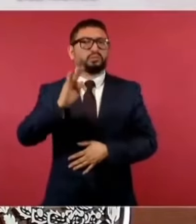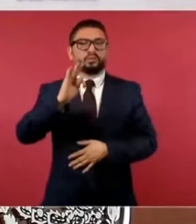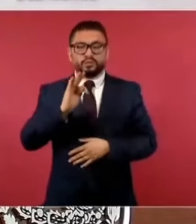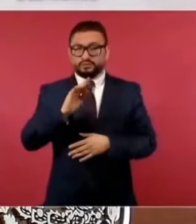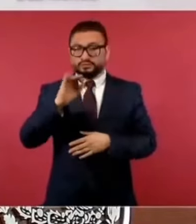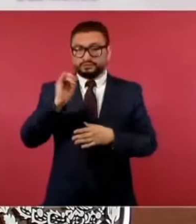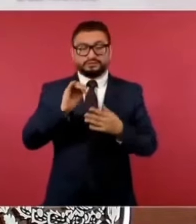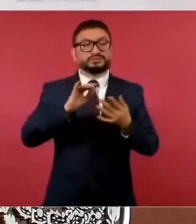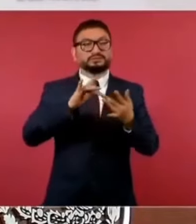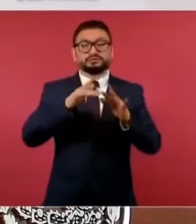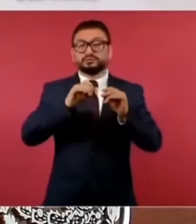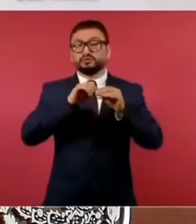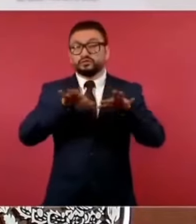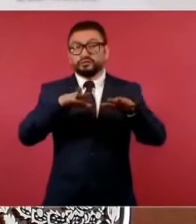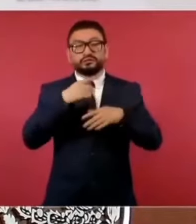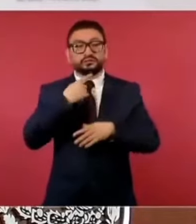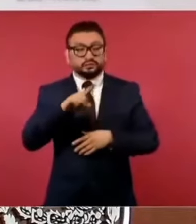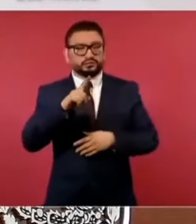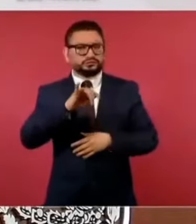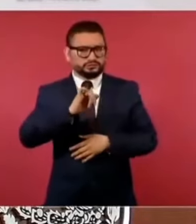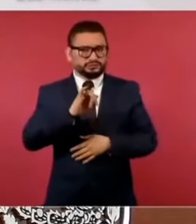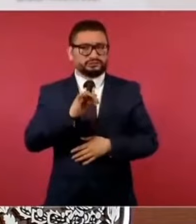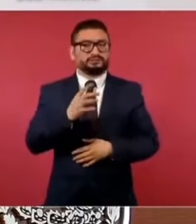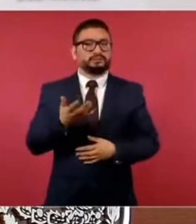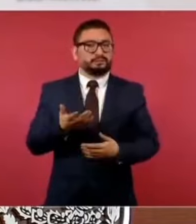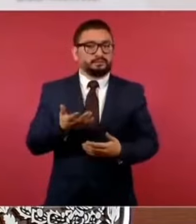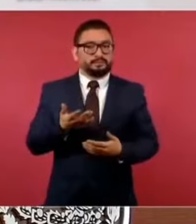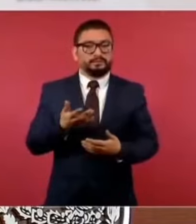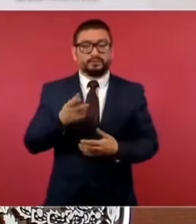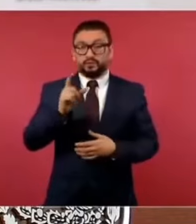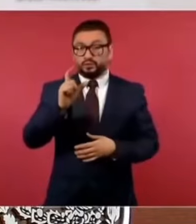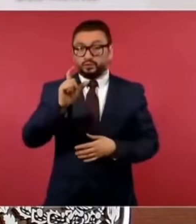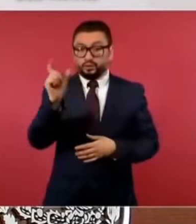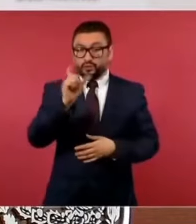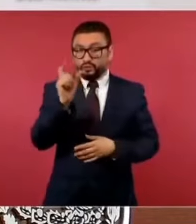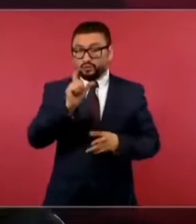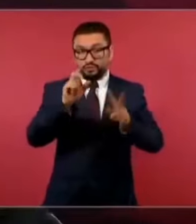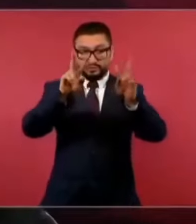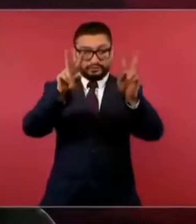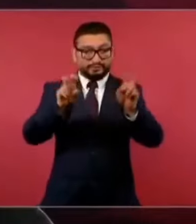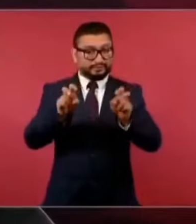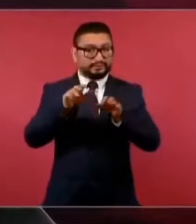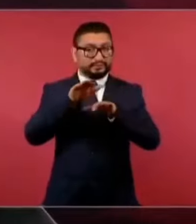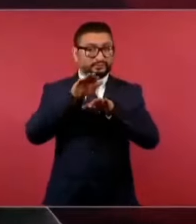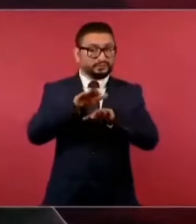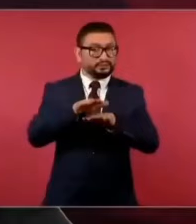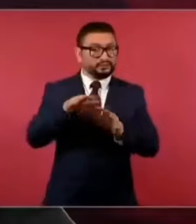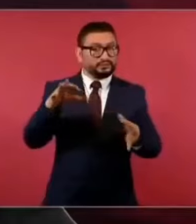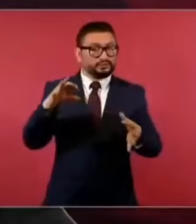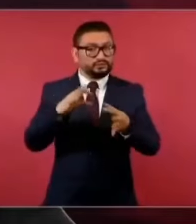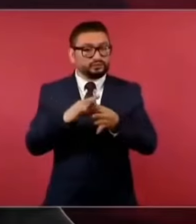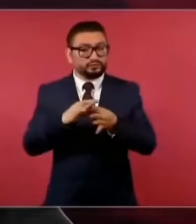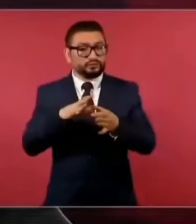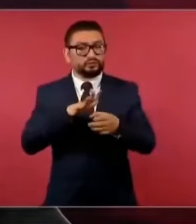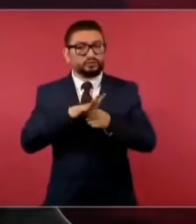en redes abiertas, sí, cuando se trata de cuestiones ligadas o denuncias de corrupción